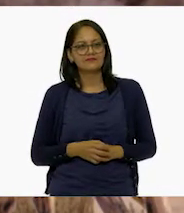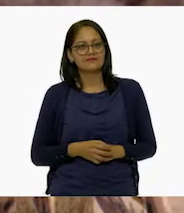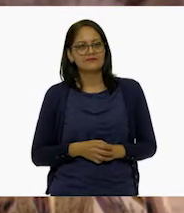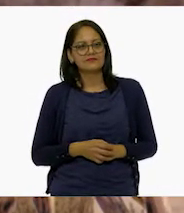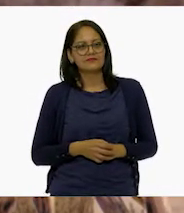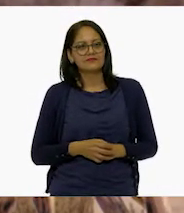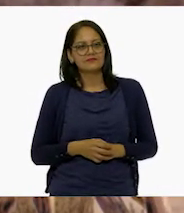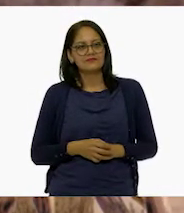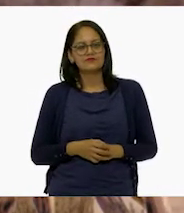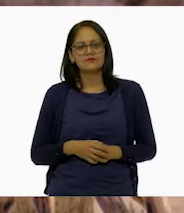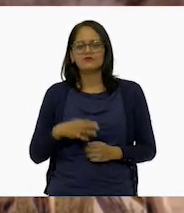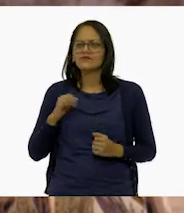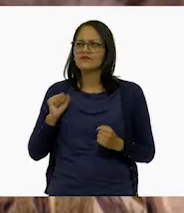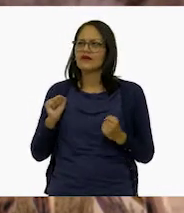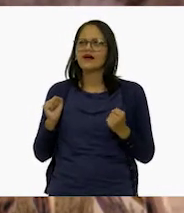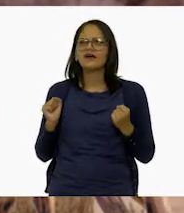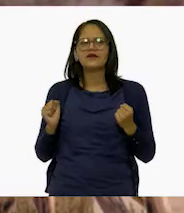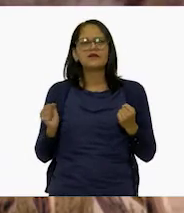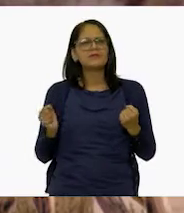¡Ah!